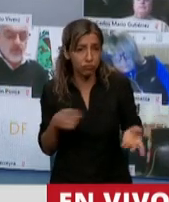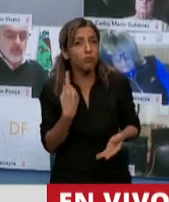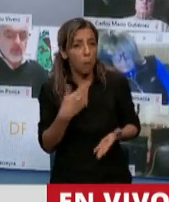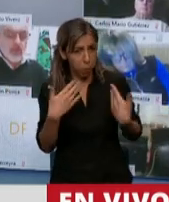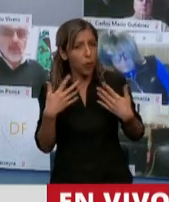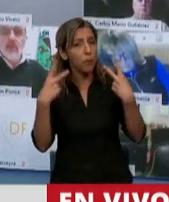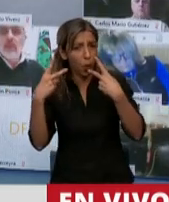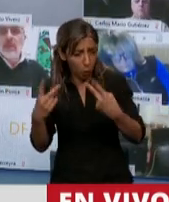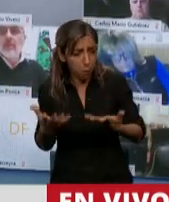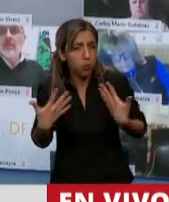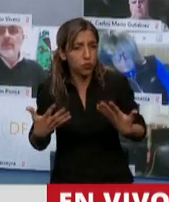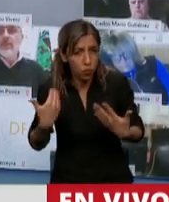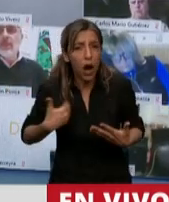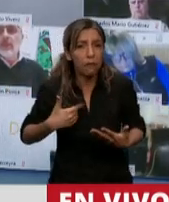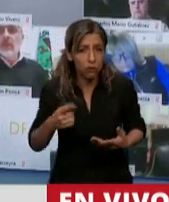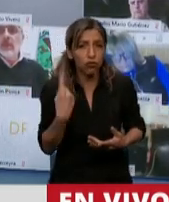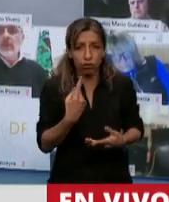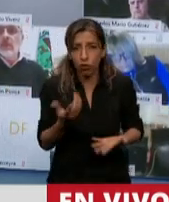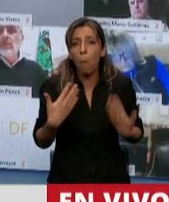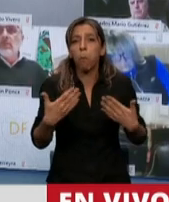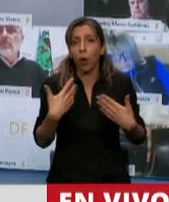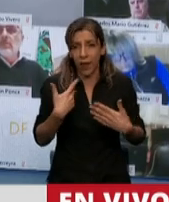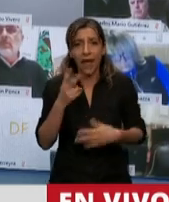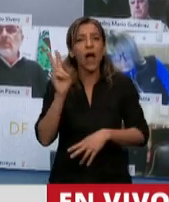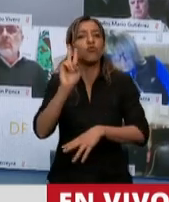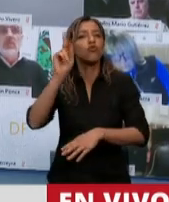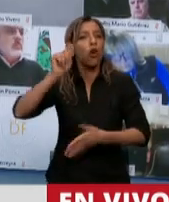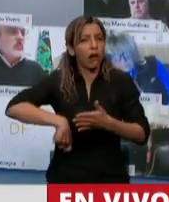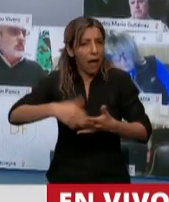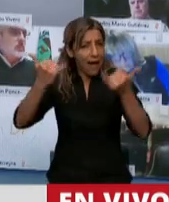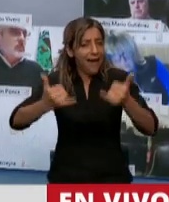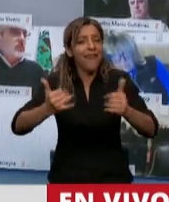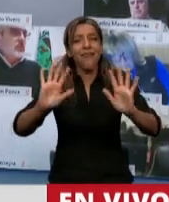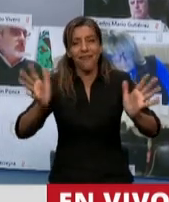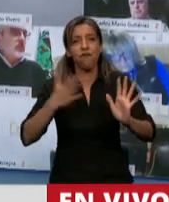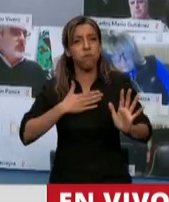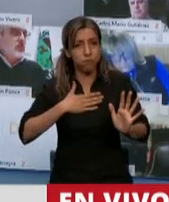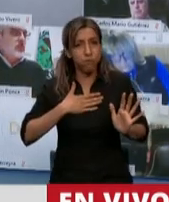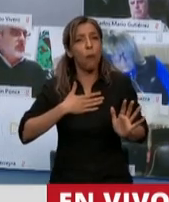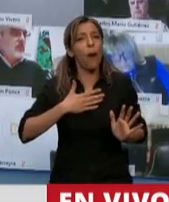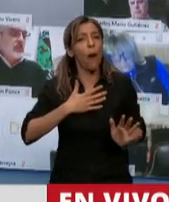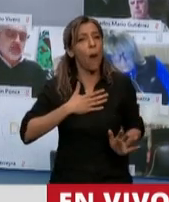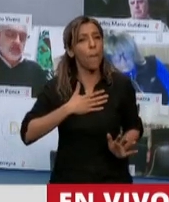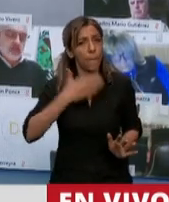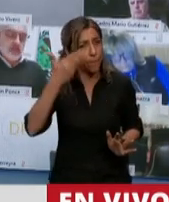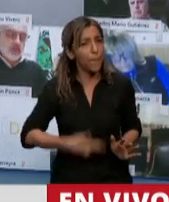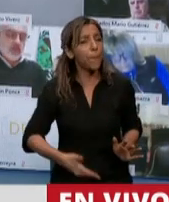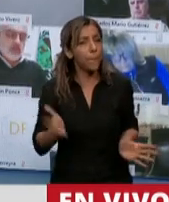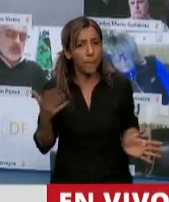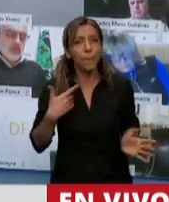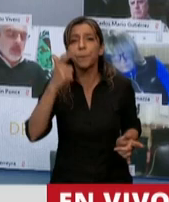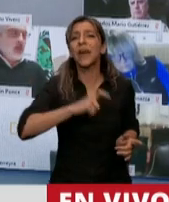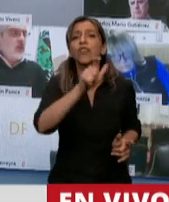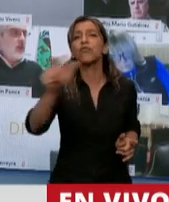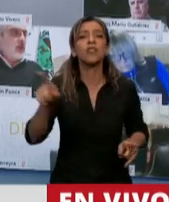cierto, por el territorio de nuestro país, pero no tenemos inmunidad sanitaria. Somos seres humanos. Tenemos la obligación, igual que